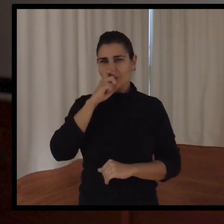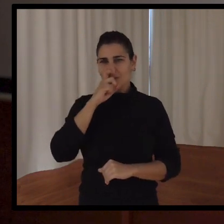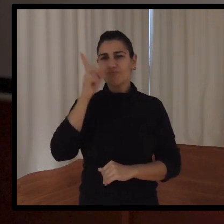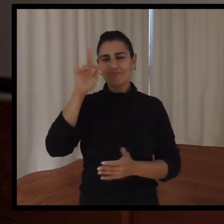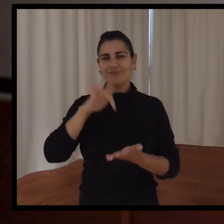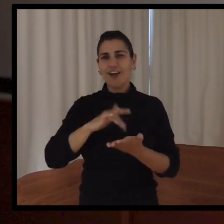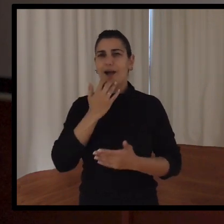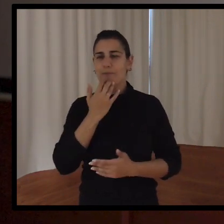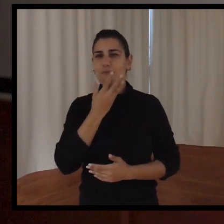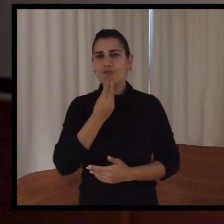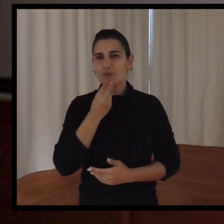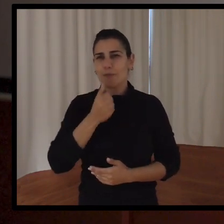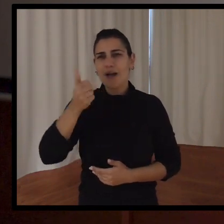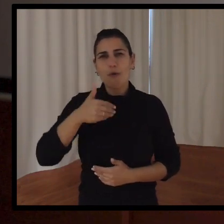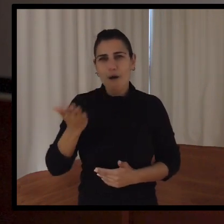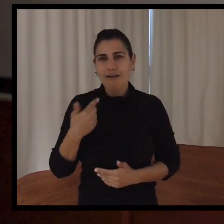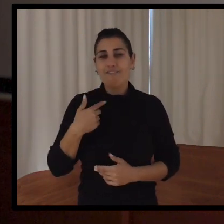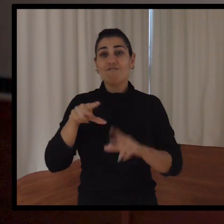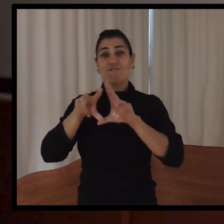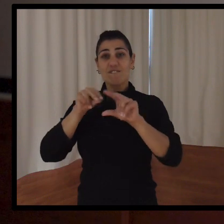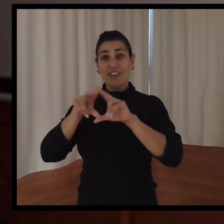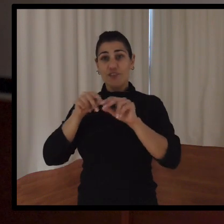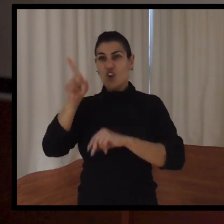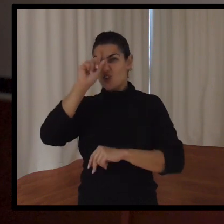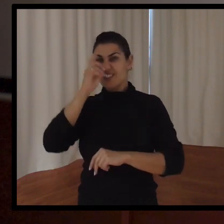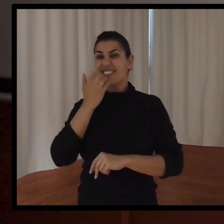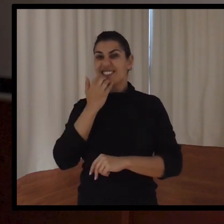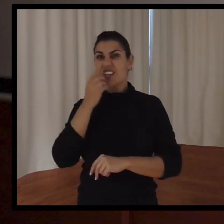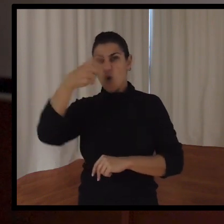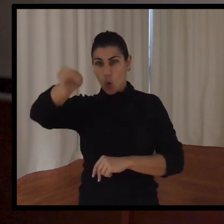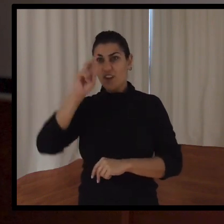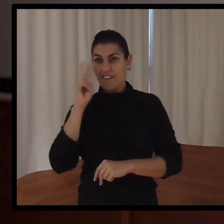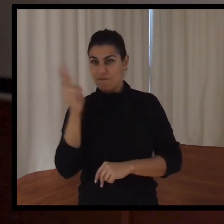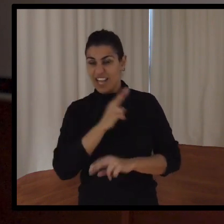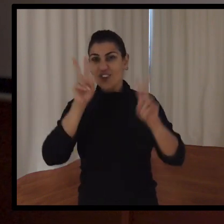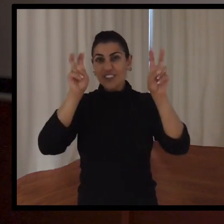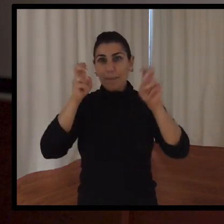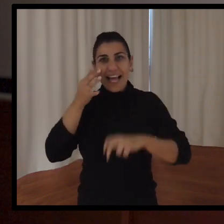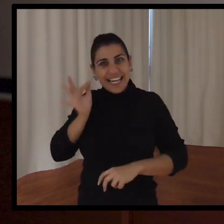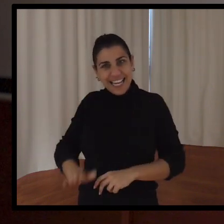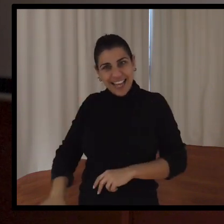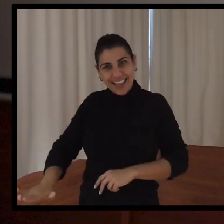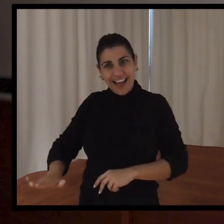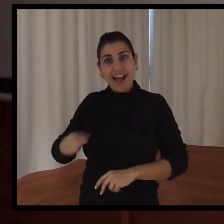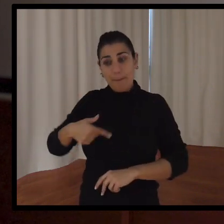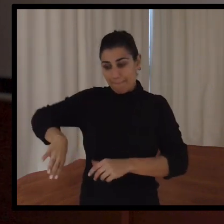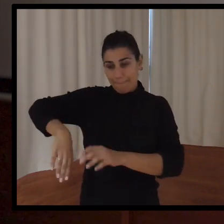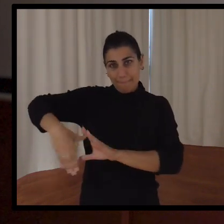más bonitos que podré obtener, también fue en el video, no sé si vieron a la niña que salió del campo con la